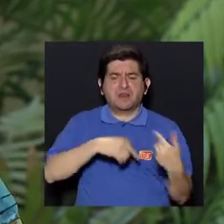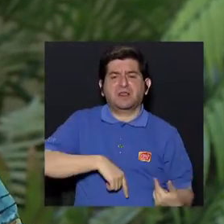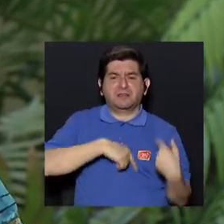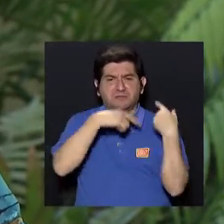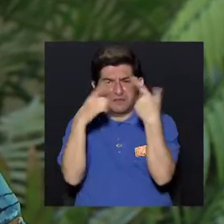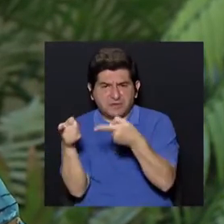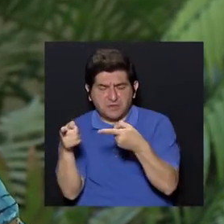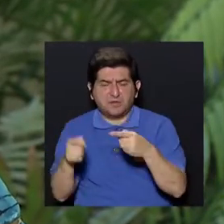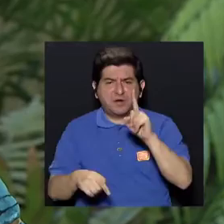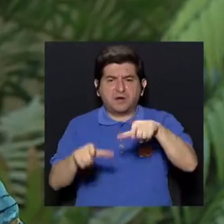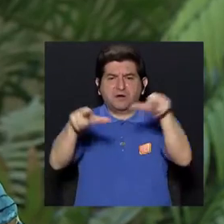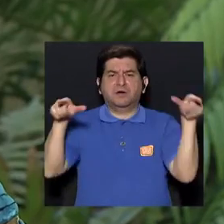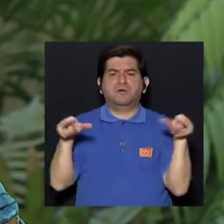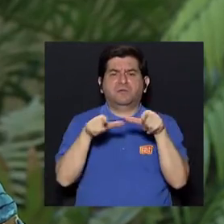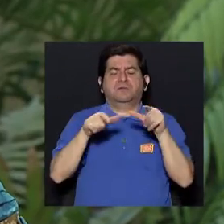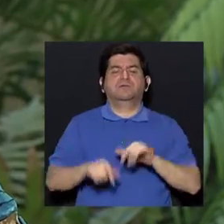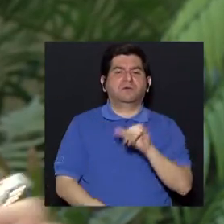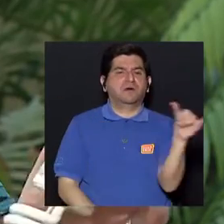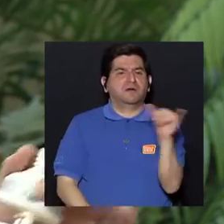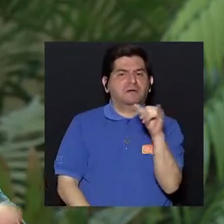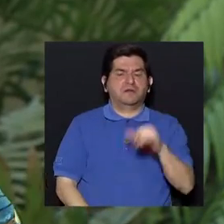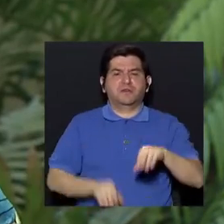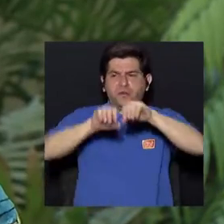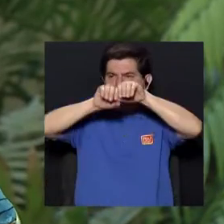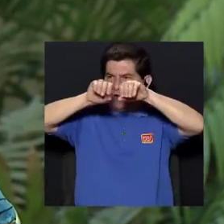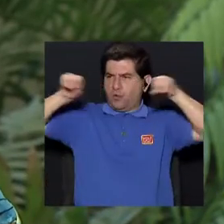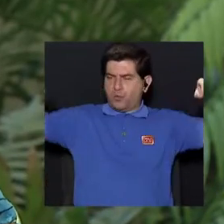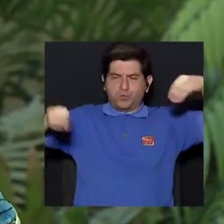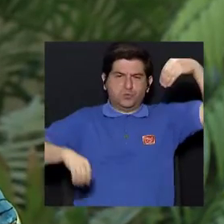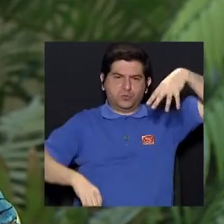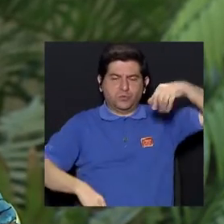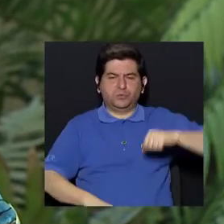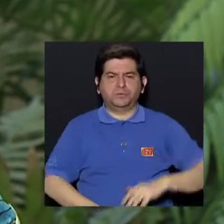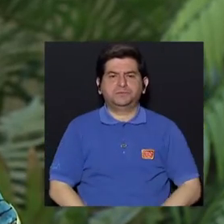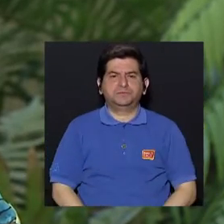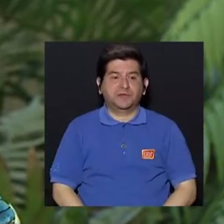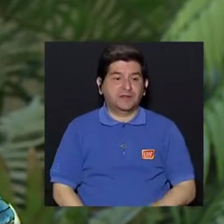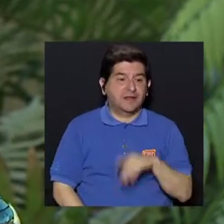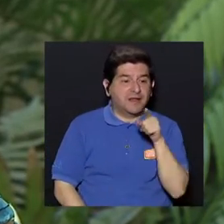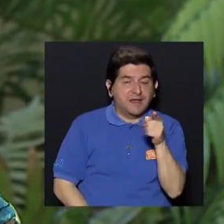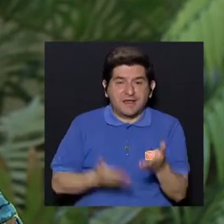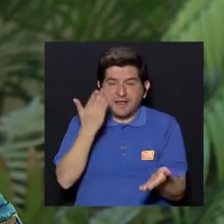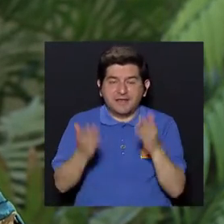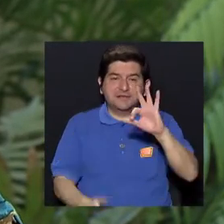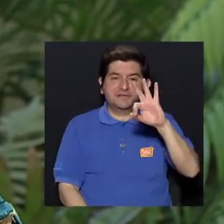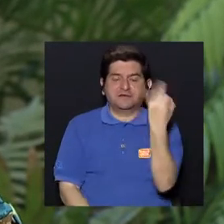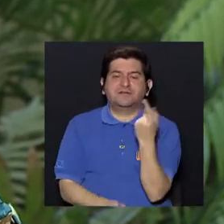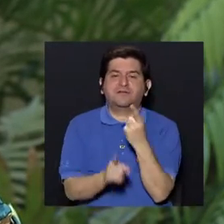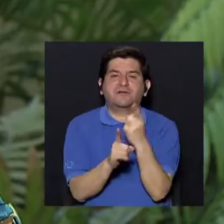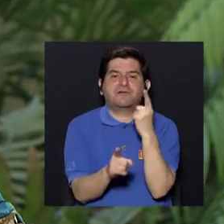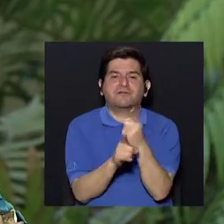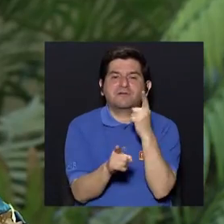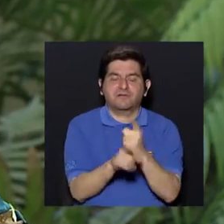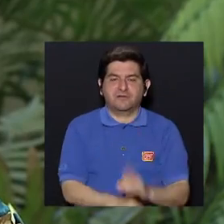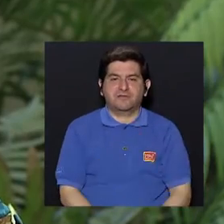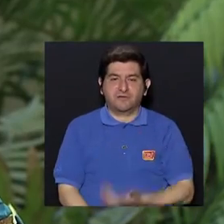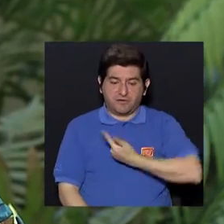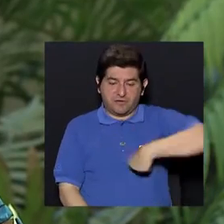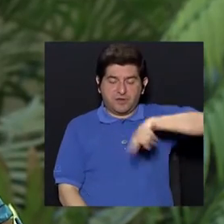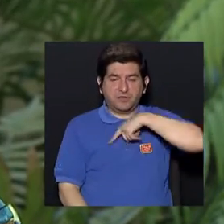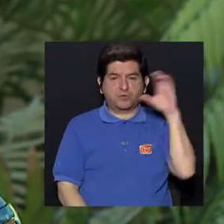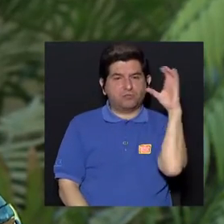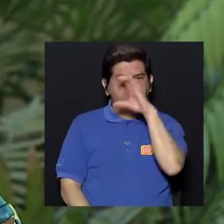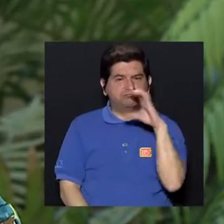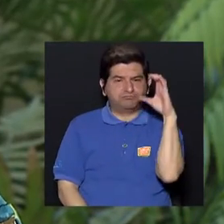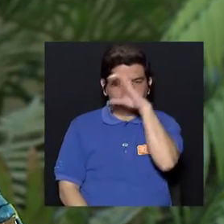llevarlo a algún sitio, ¿verdad? Igual con los tubos fluorescentes, ¿verdad? Entonces esa sería la forma adecuada, ¿verdad? Ya tendríamos